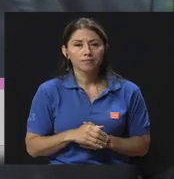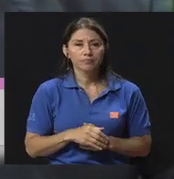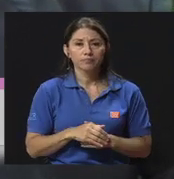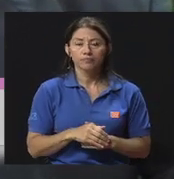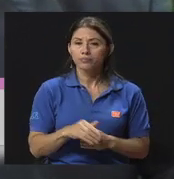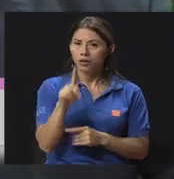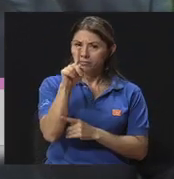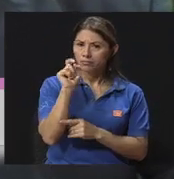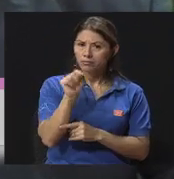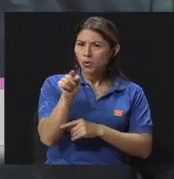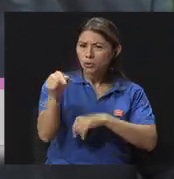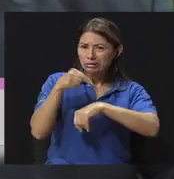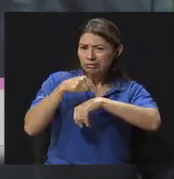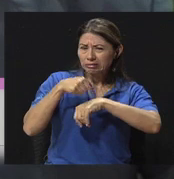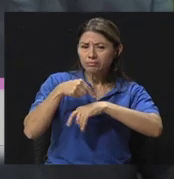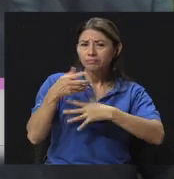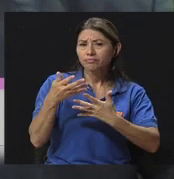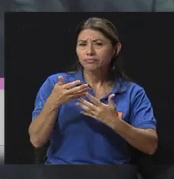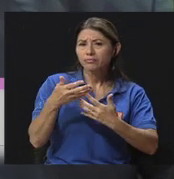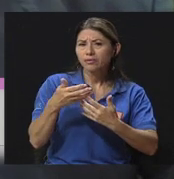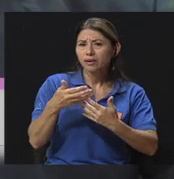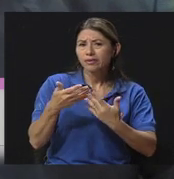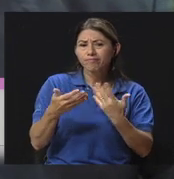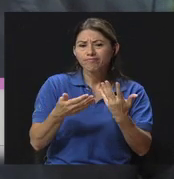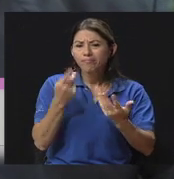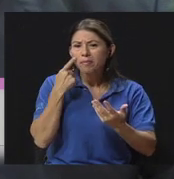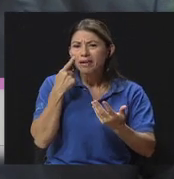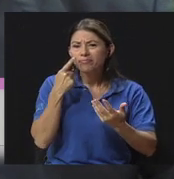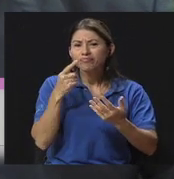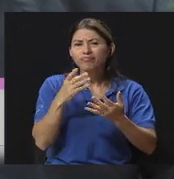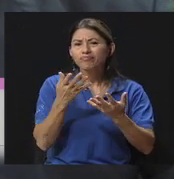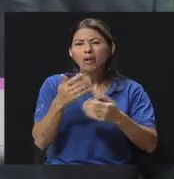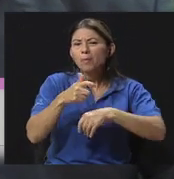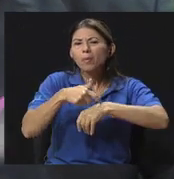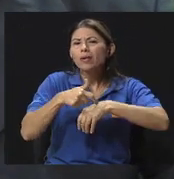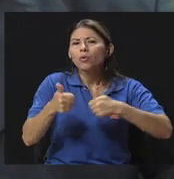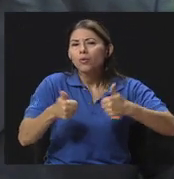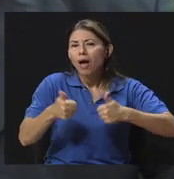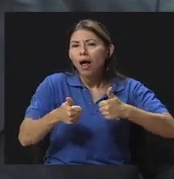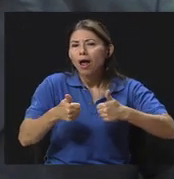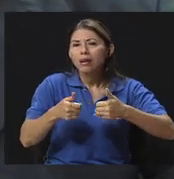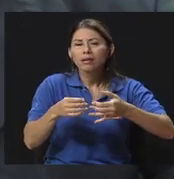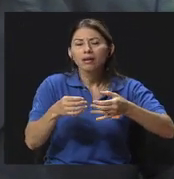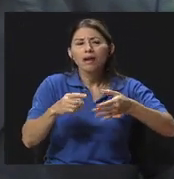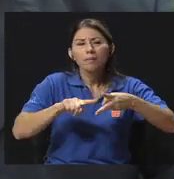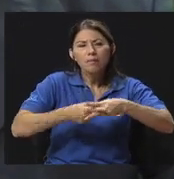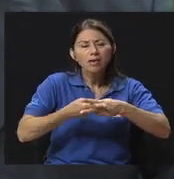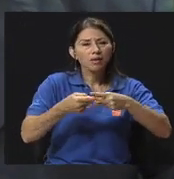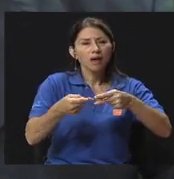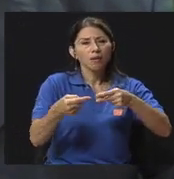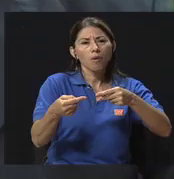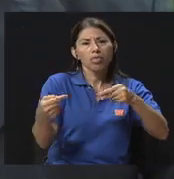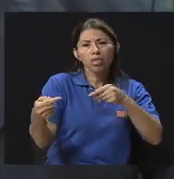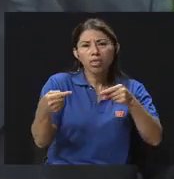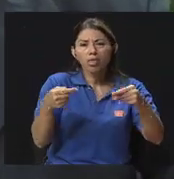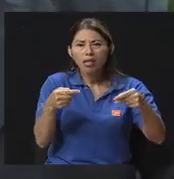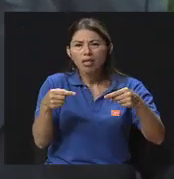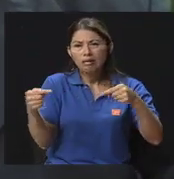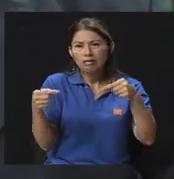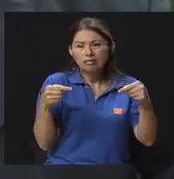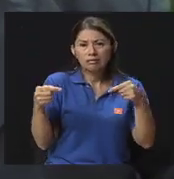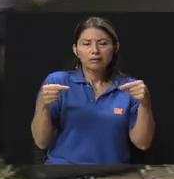relaciones de trabajo comienzan a haber fisuras o comienzan a desarrollarse esas alteraciones y esos